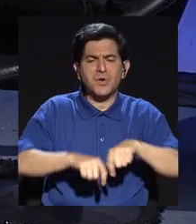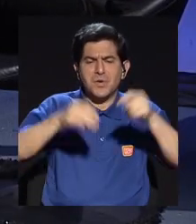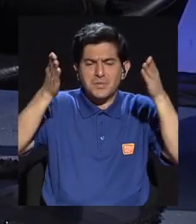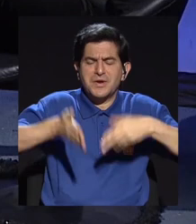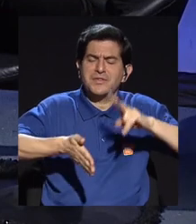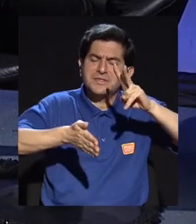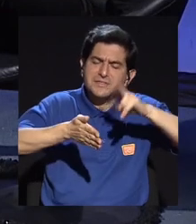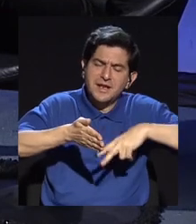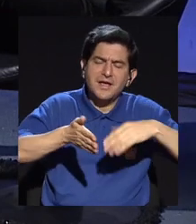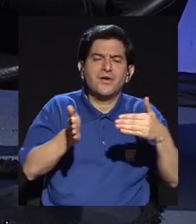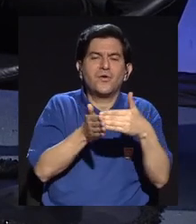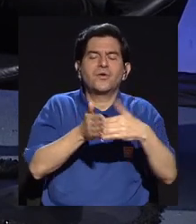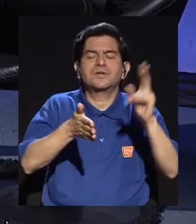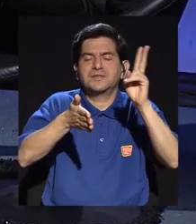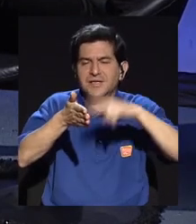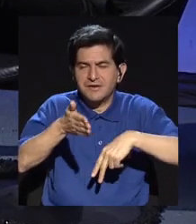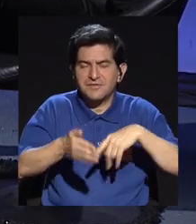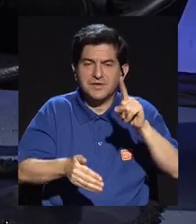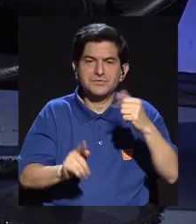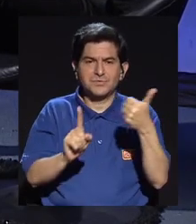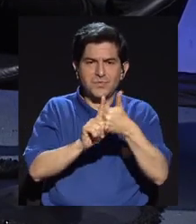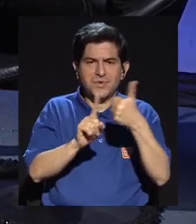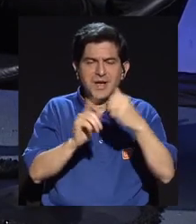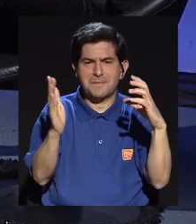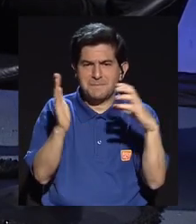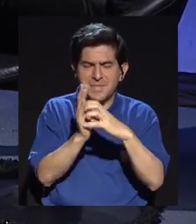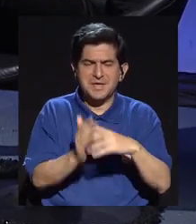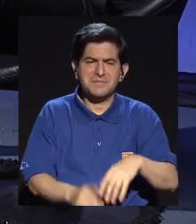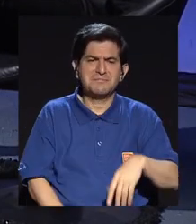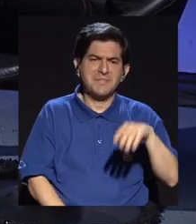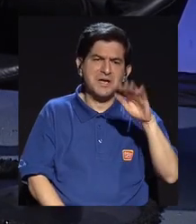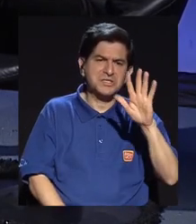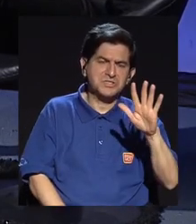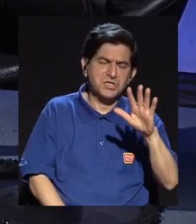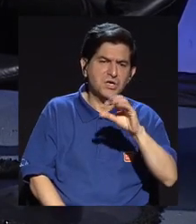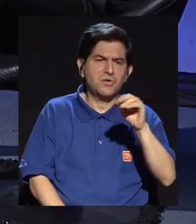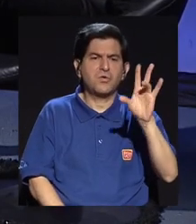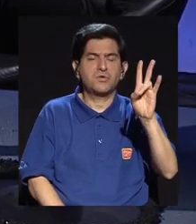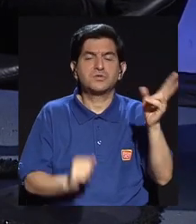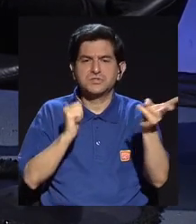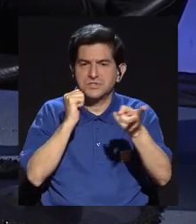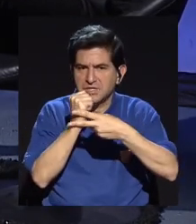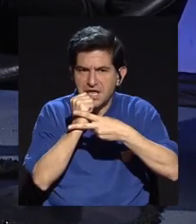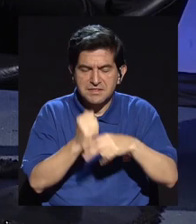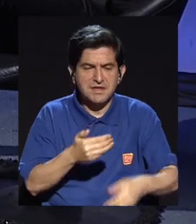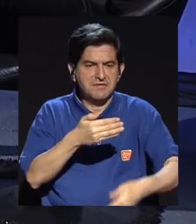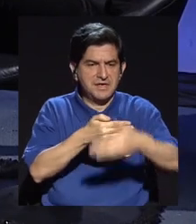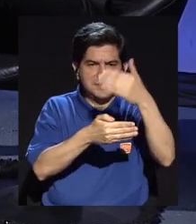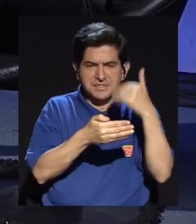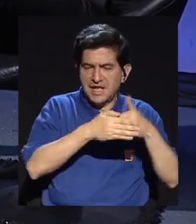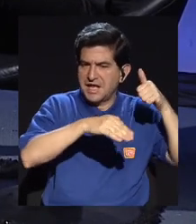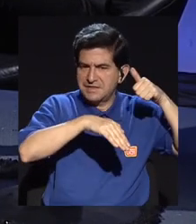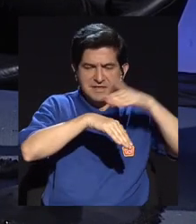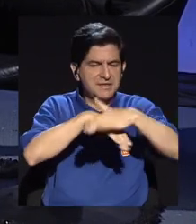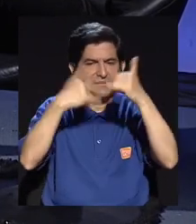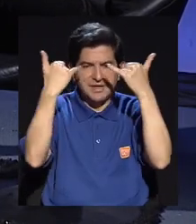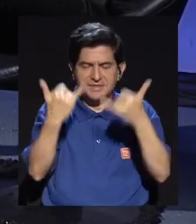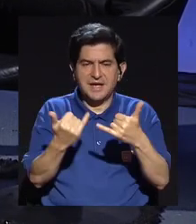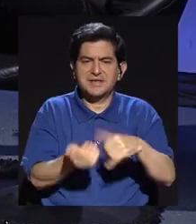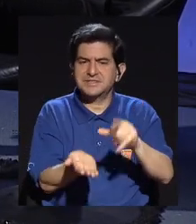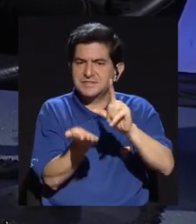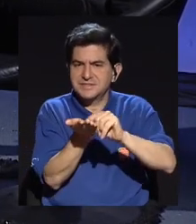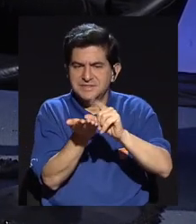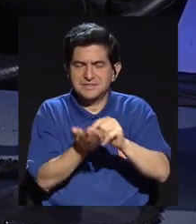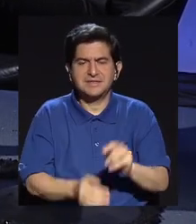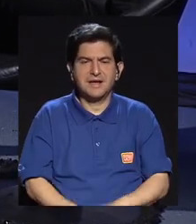releo, y a veces una misma publicación pasa cinco, seis o siete veces antes de mandarla al editor,